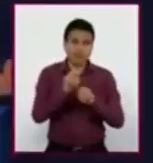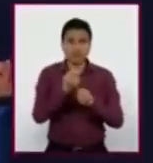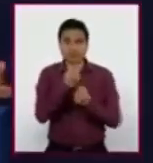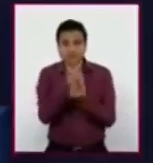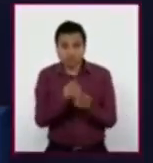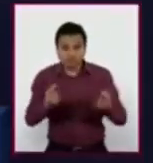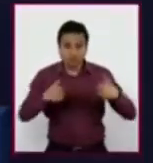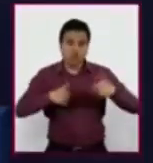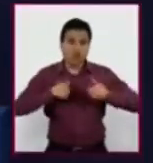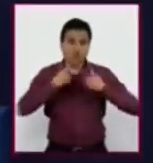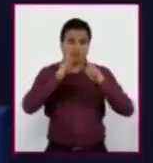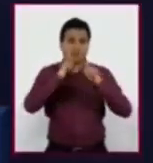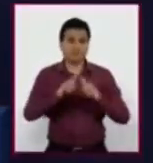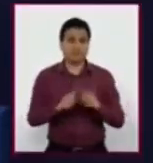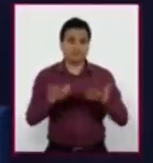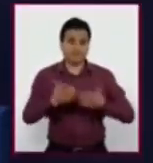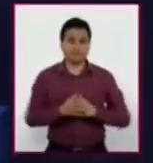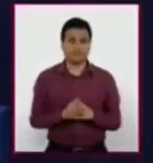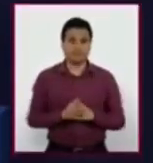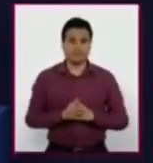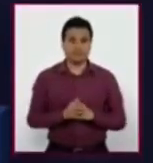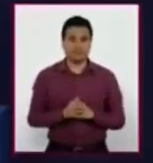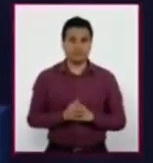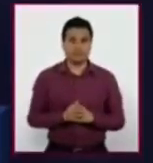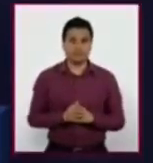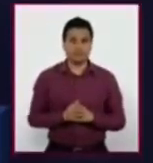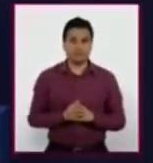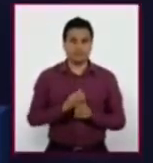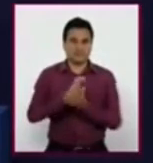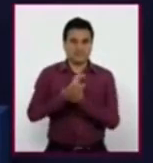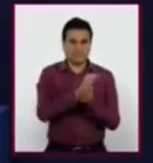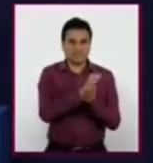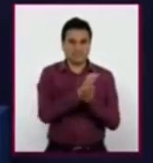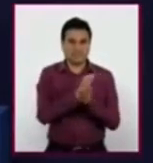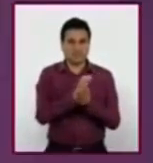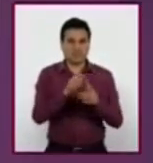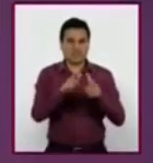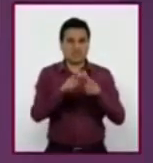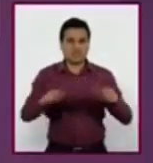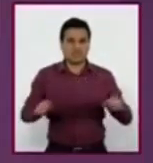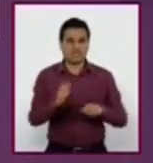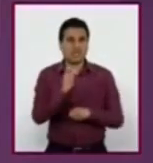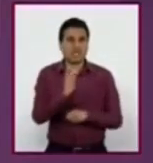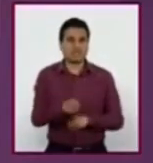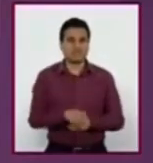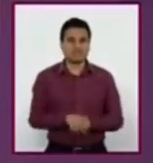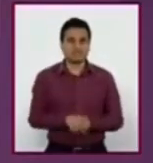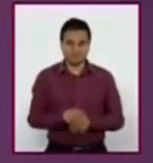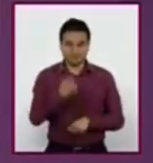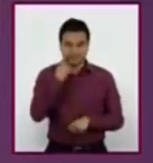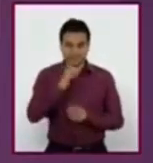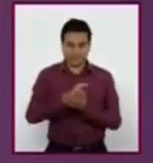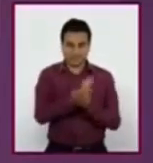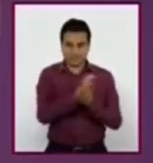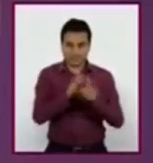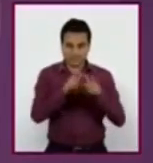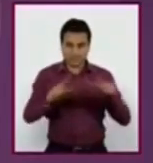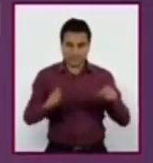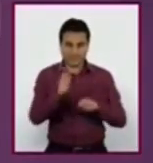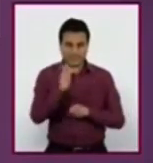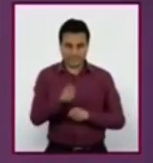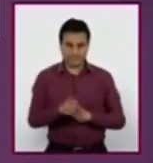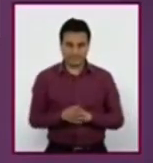Profesora, ¿y cuándo podemos hablar de discriminación lingüística? La discriminación lingüística